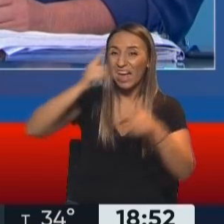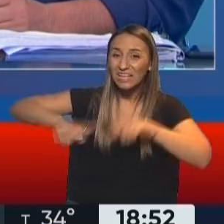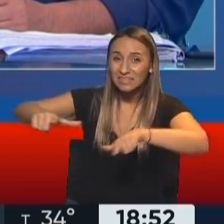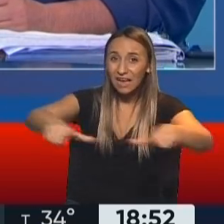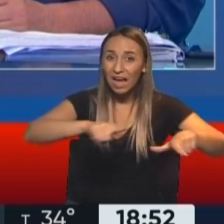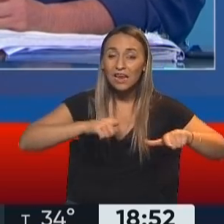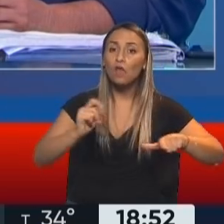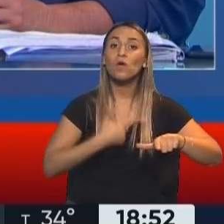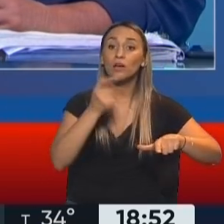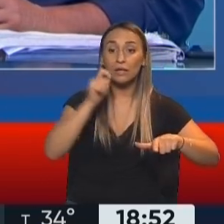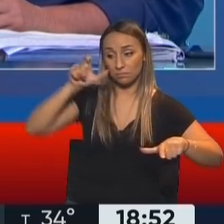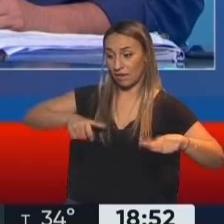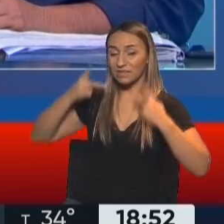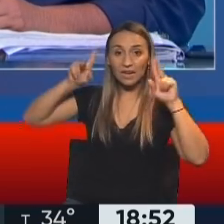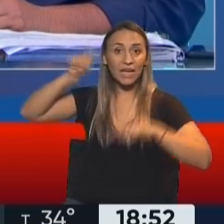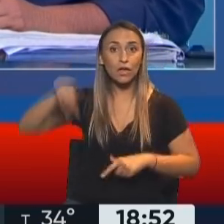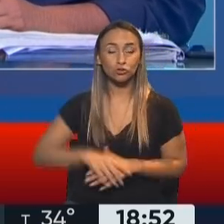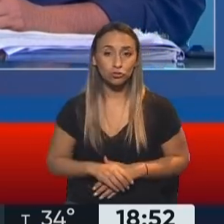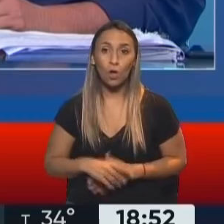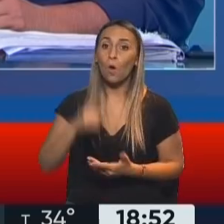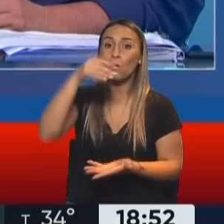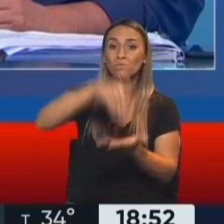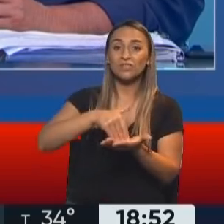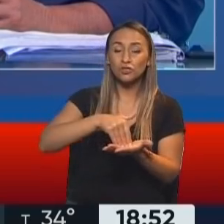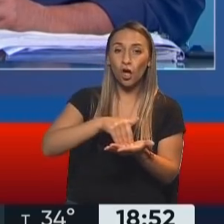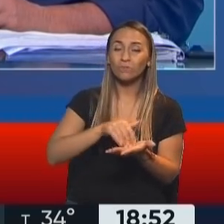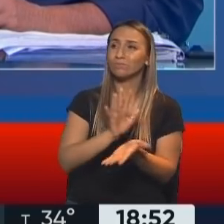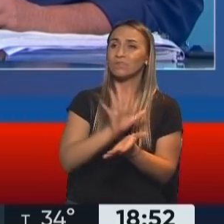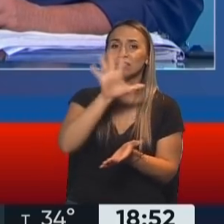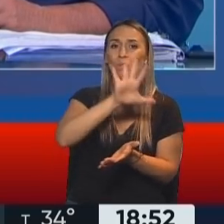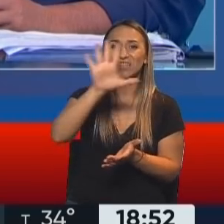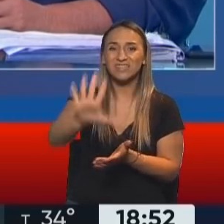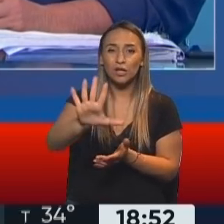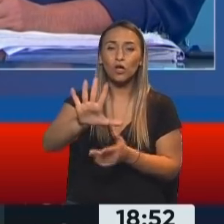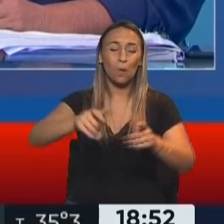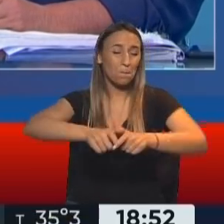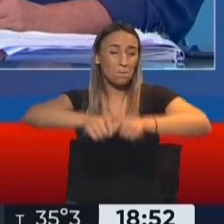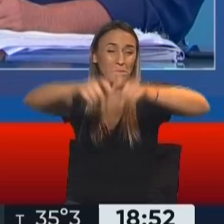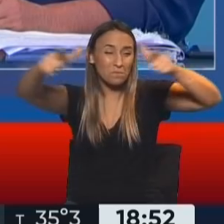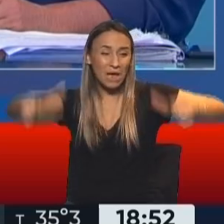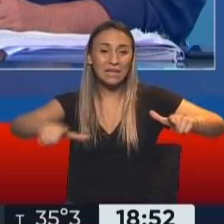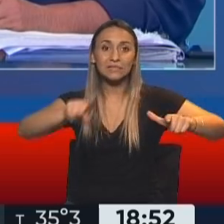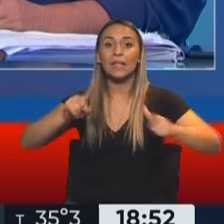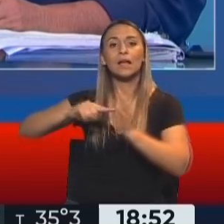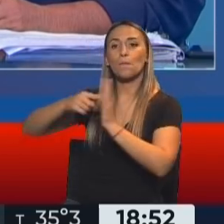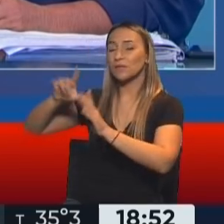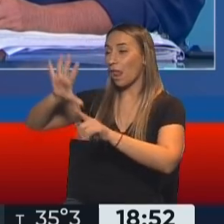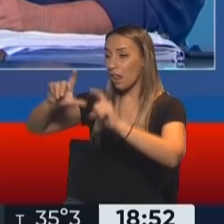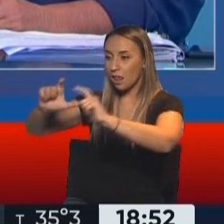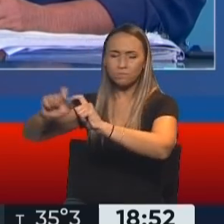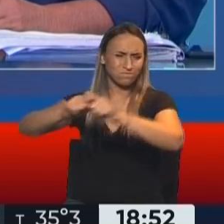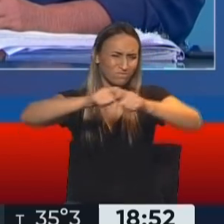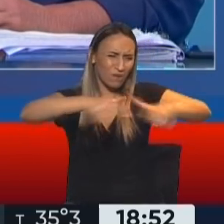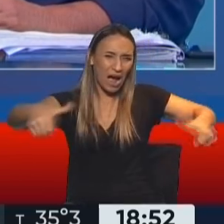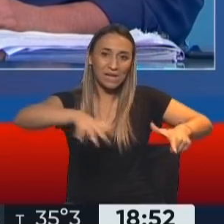extranjeros. Un millón 100.000 hectáreas, 55 veces la superficie de capital federal, en manos de empresas que están